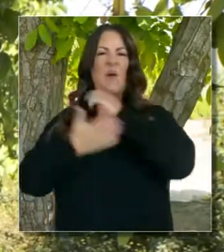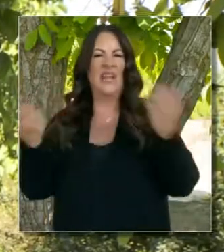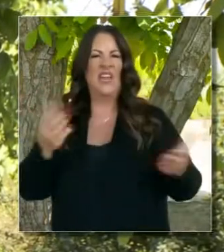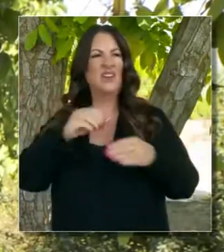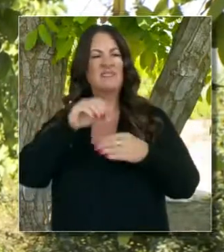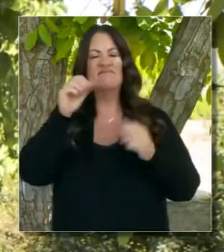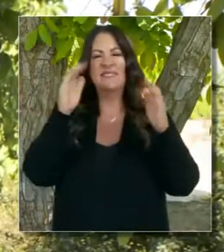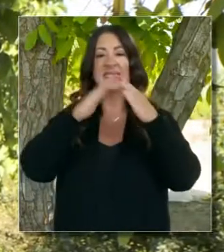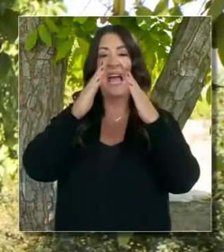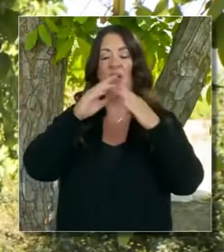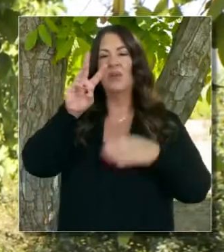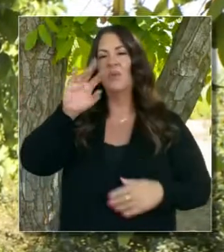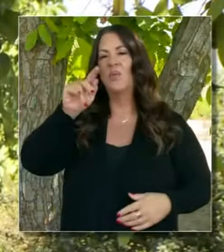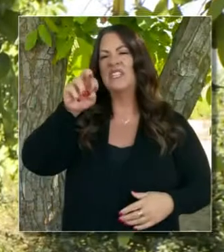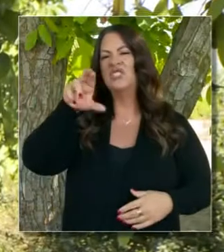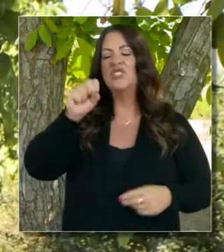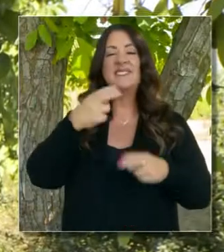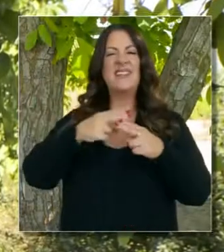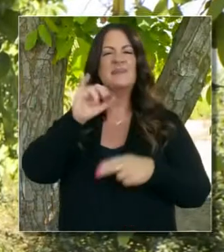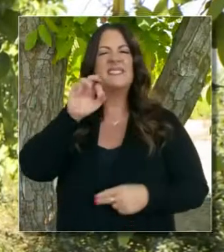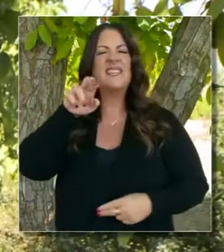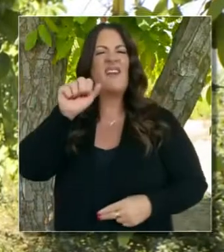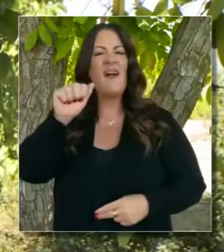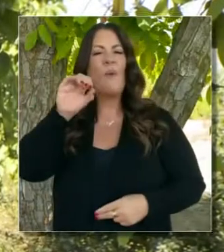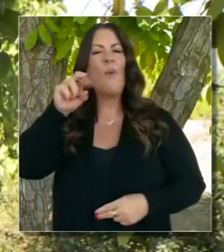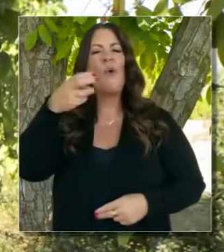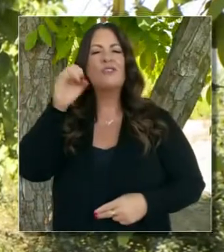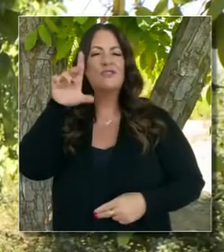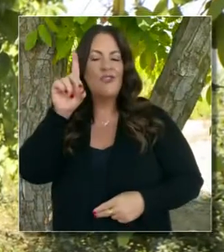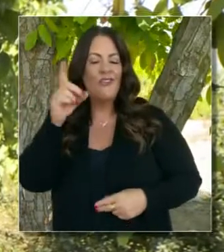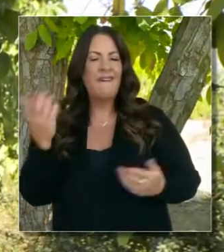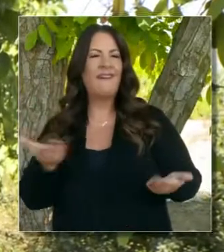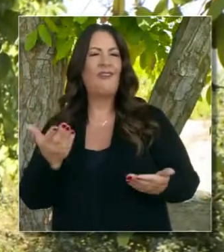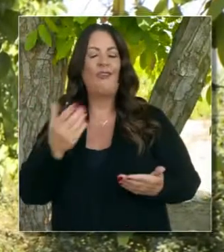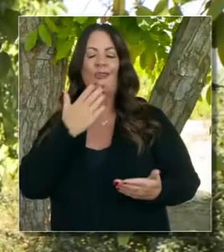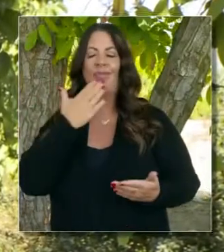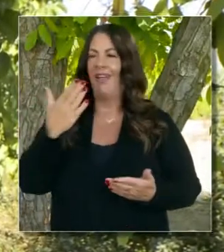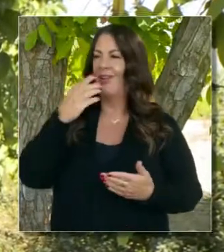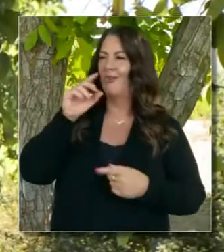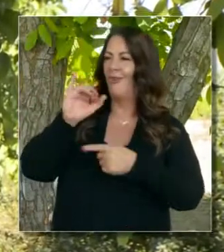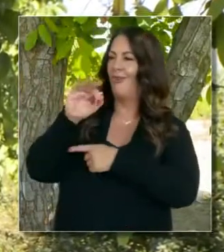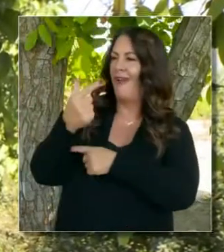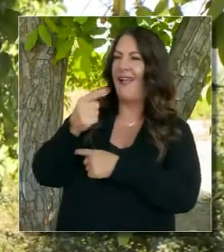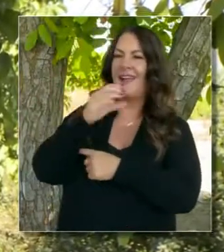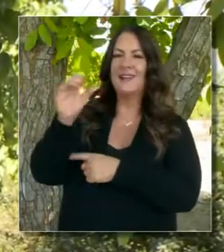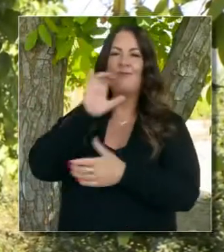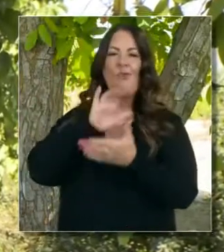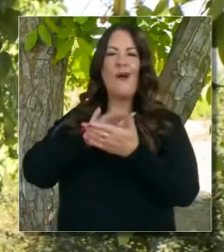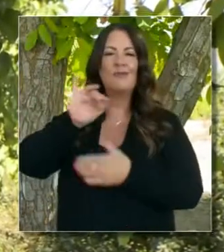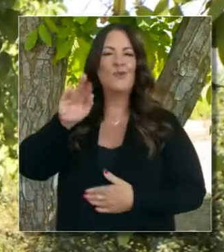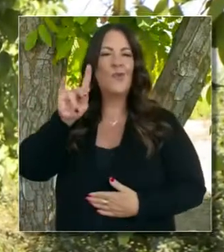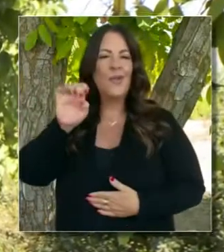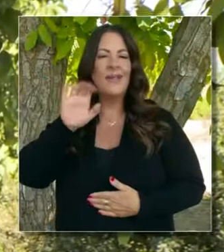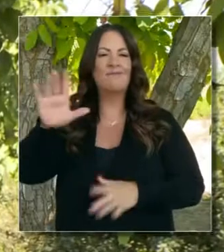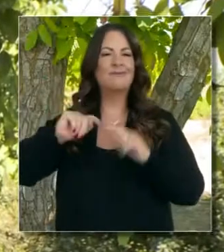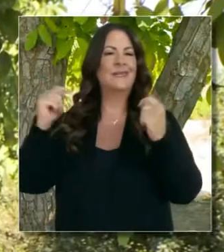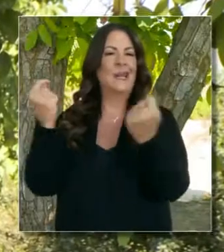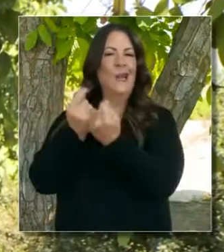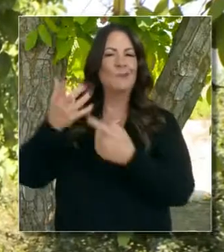de Salona en Sierra Orchards, donde estoy agradecido de ser recibido por Craig y su esposa Julie,